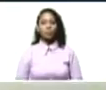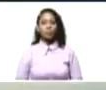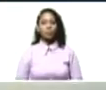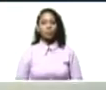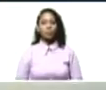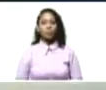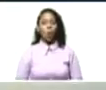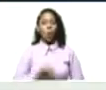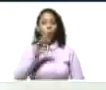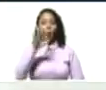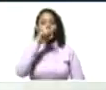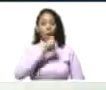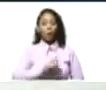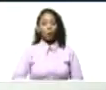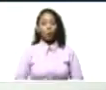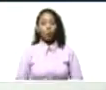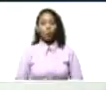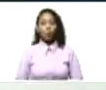Cuatro años.